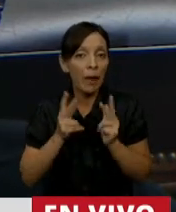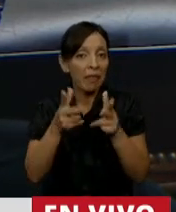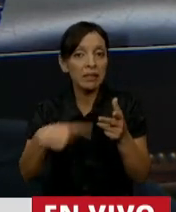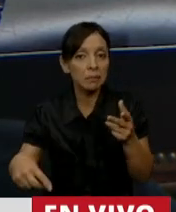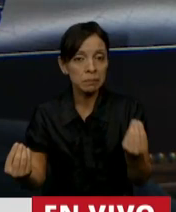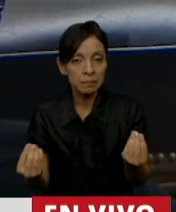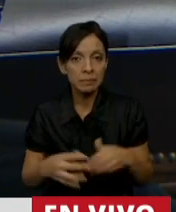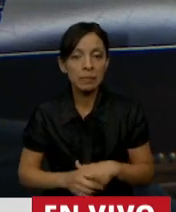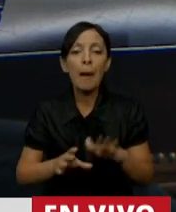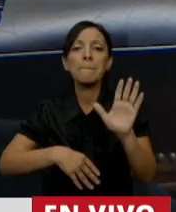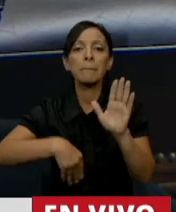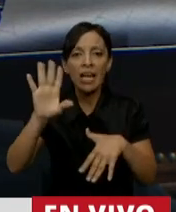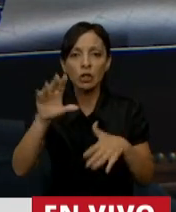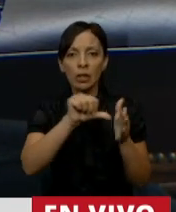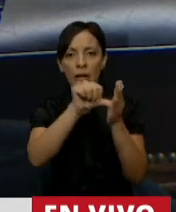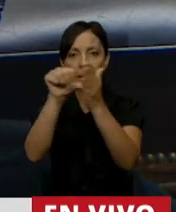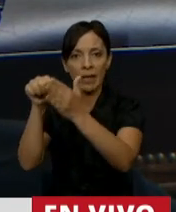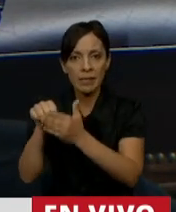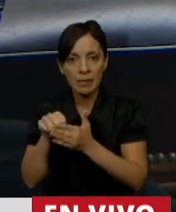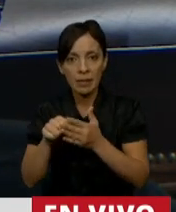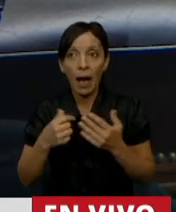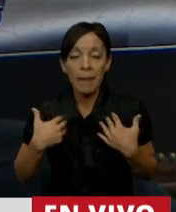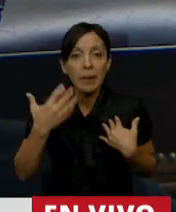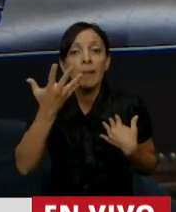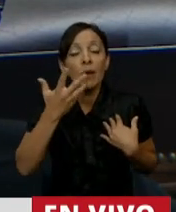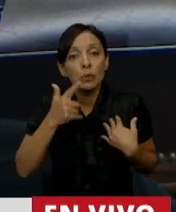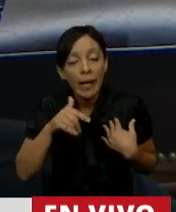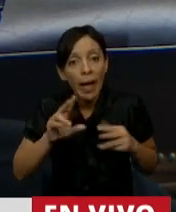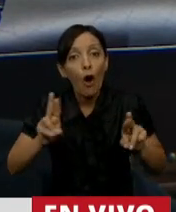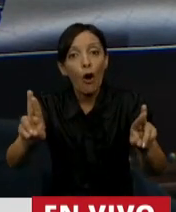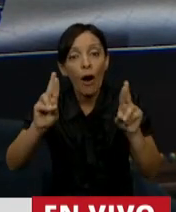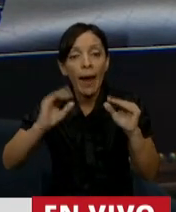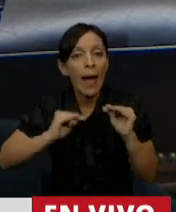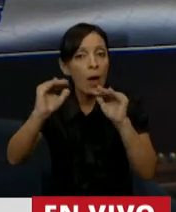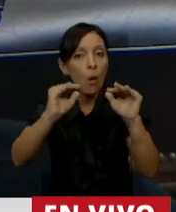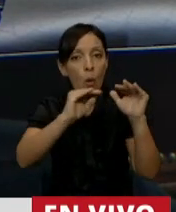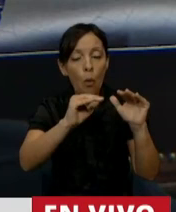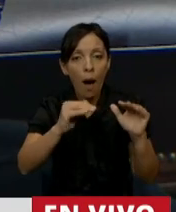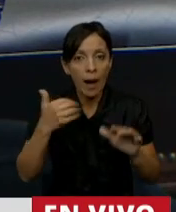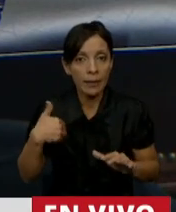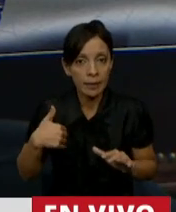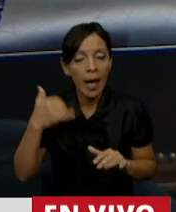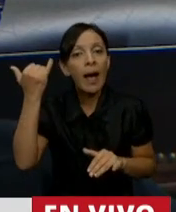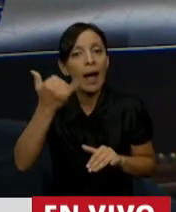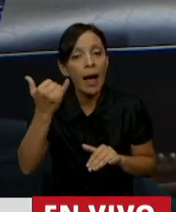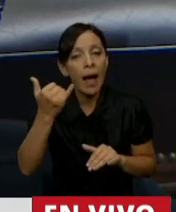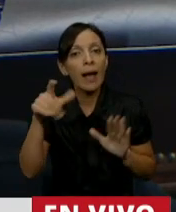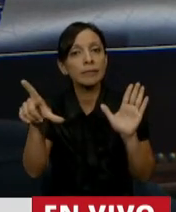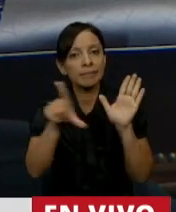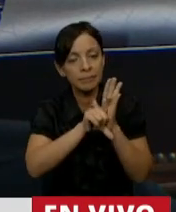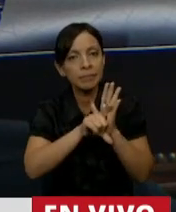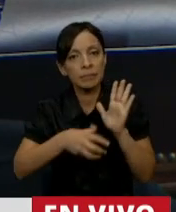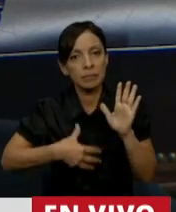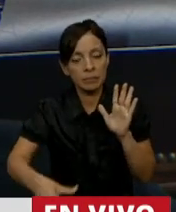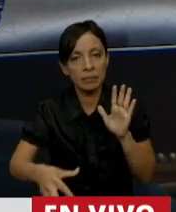que la absoluta mayoría de los países a los que a mí me gustaría que se parezca a la Argentina, tienen legalizado la interrupción